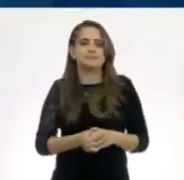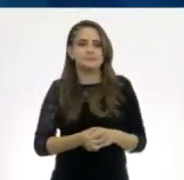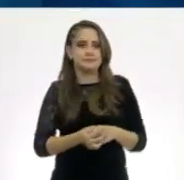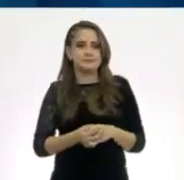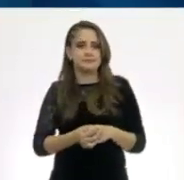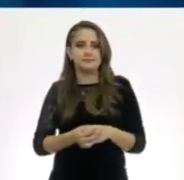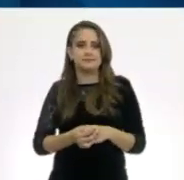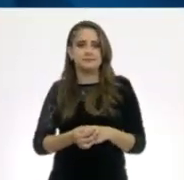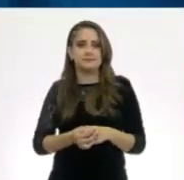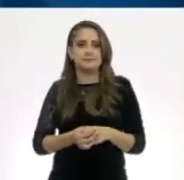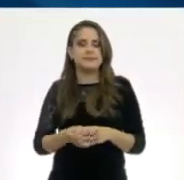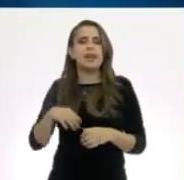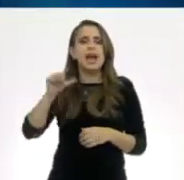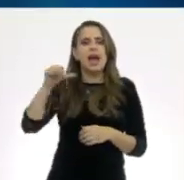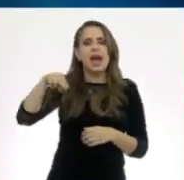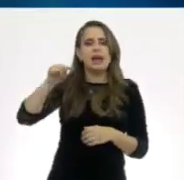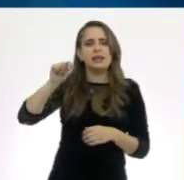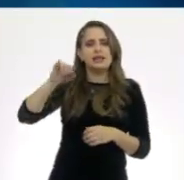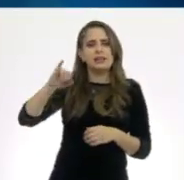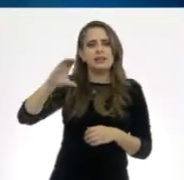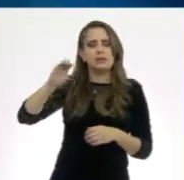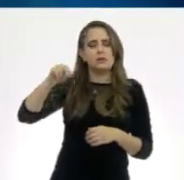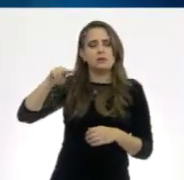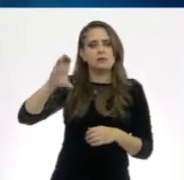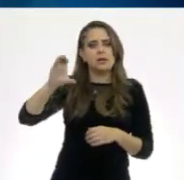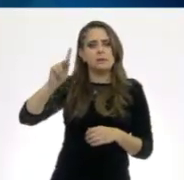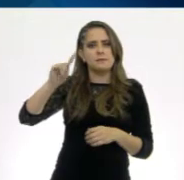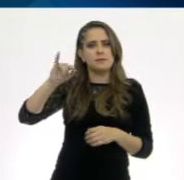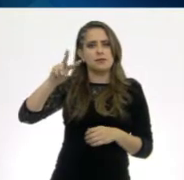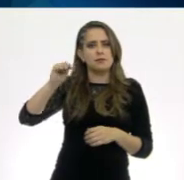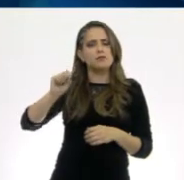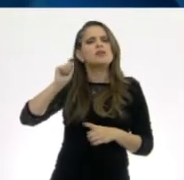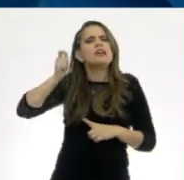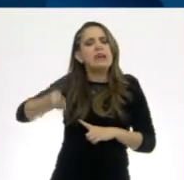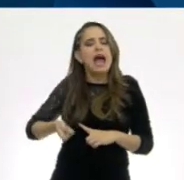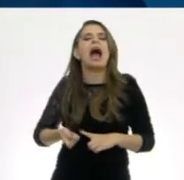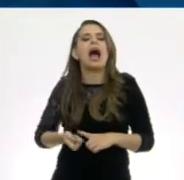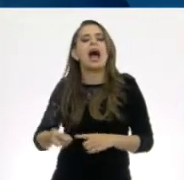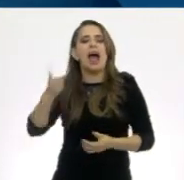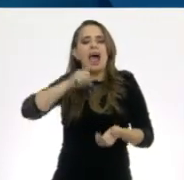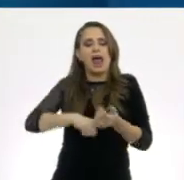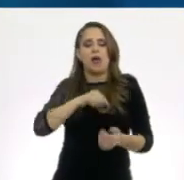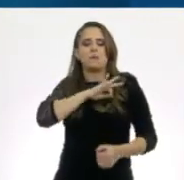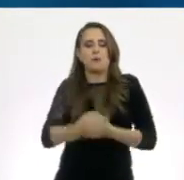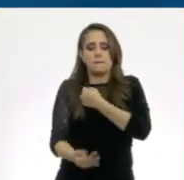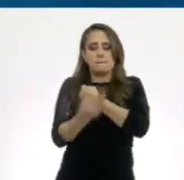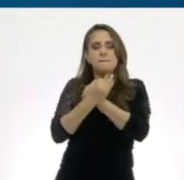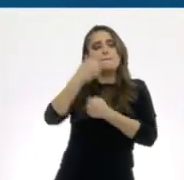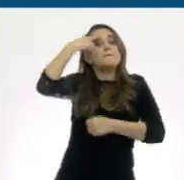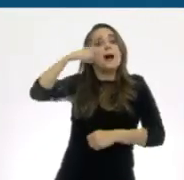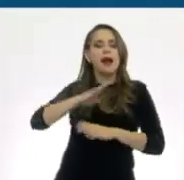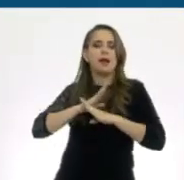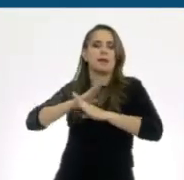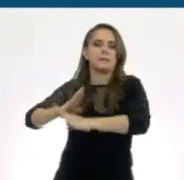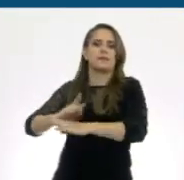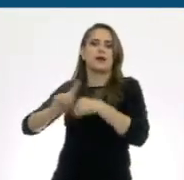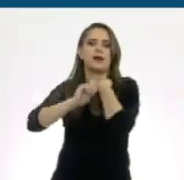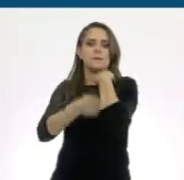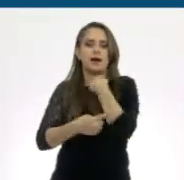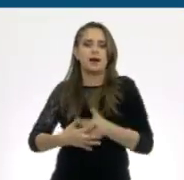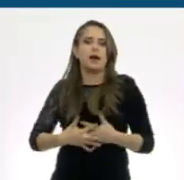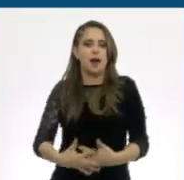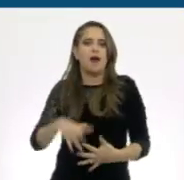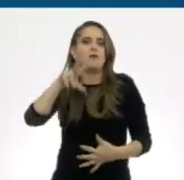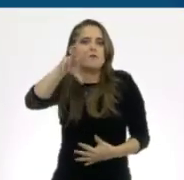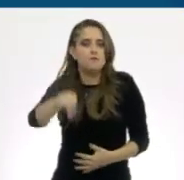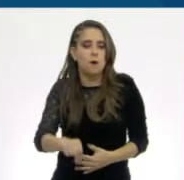Los anticonceptivos son mecanismos que permiten tener control de la natalidad, evitando embarazos no deseados y ayudando a las personas